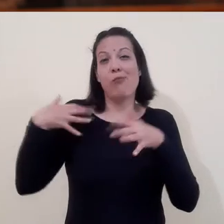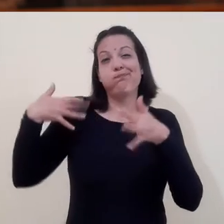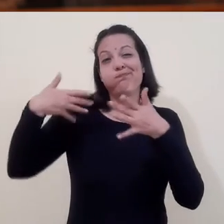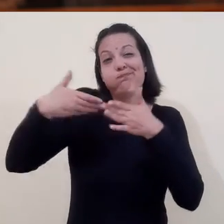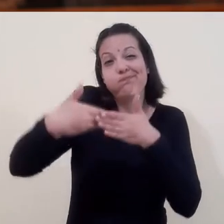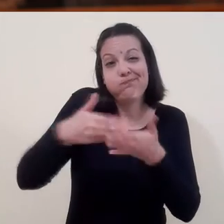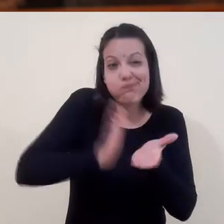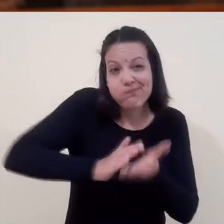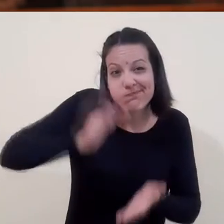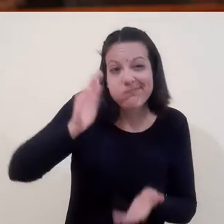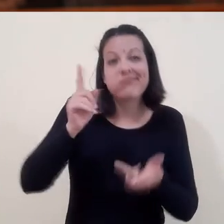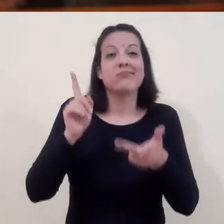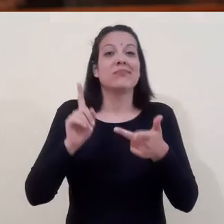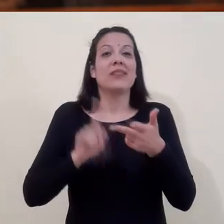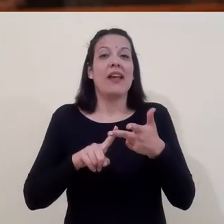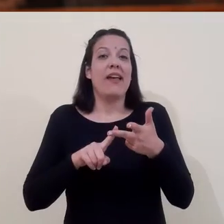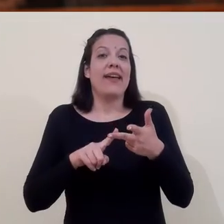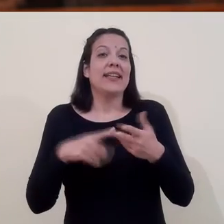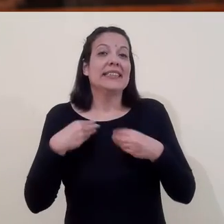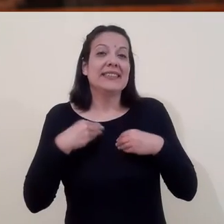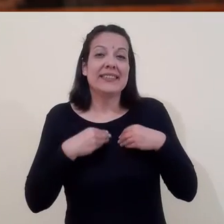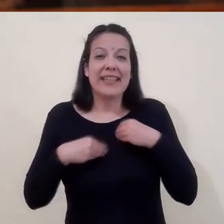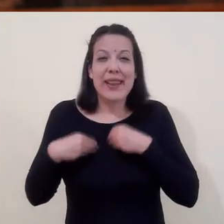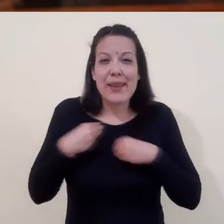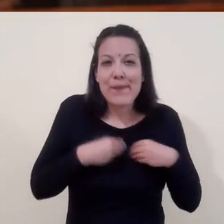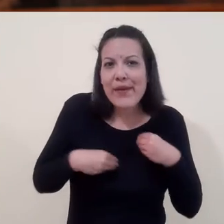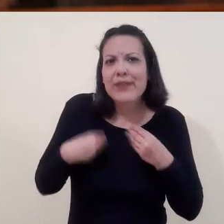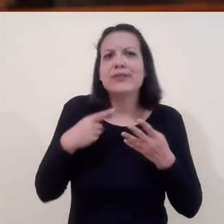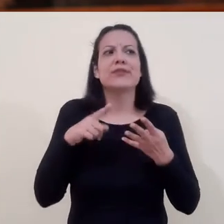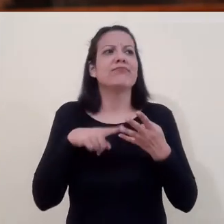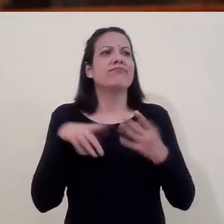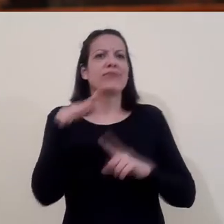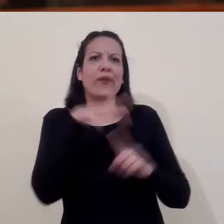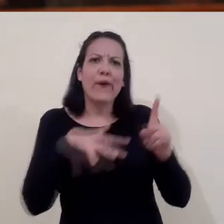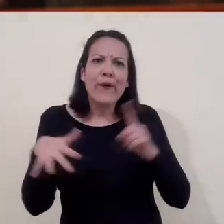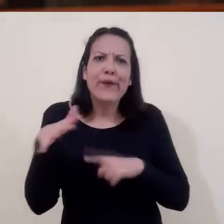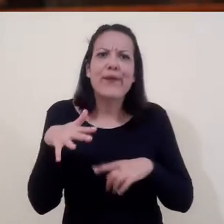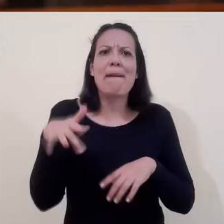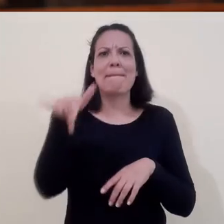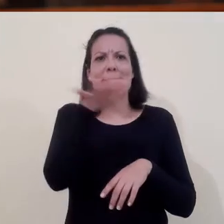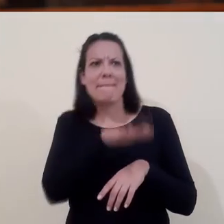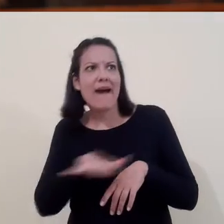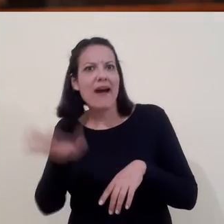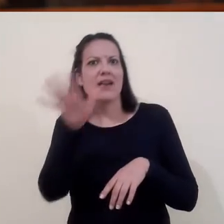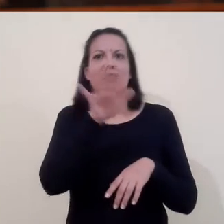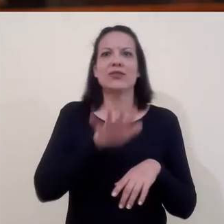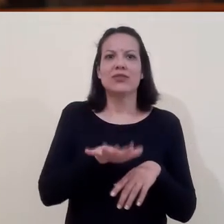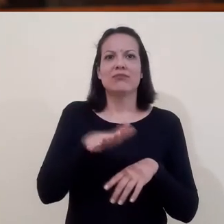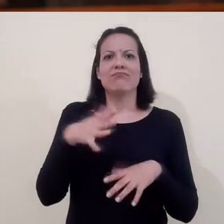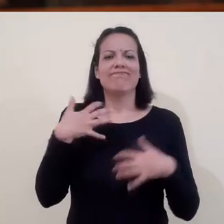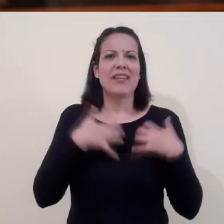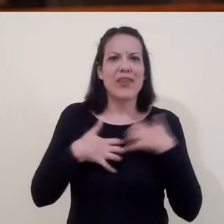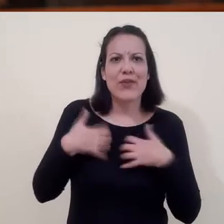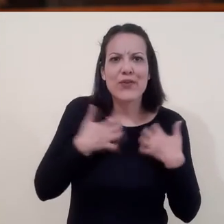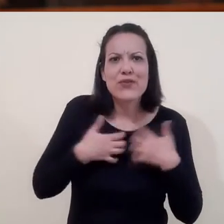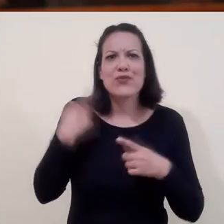nos pasan los sentimientos, nos pasa el entorno, el espacio, las